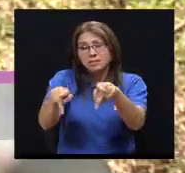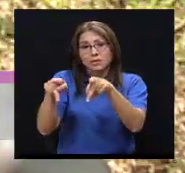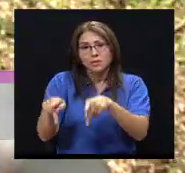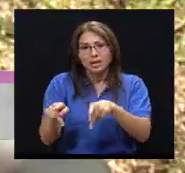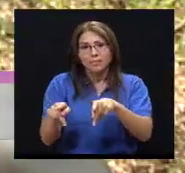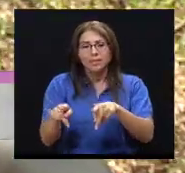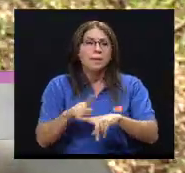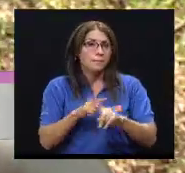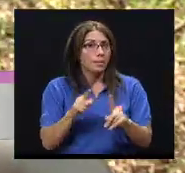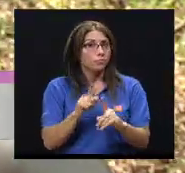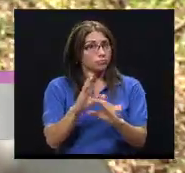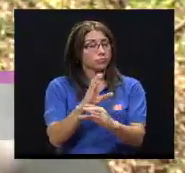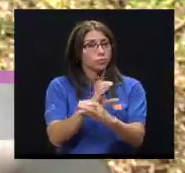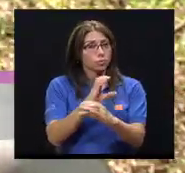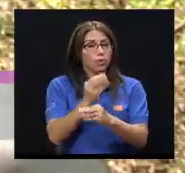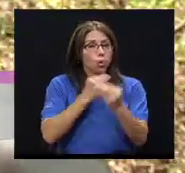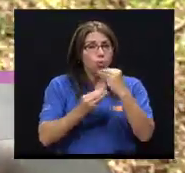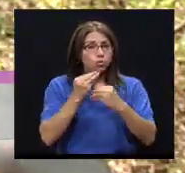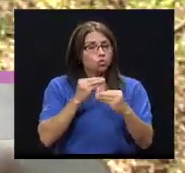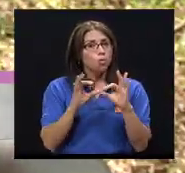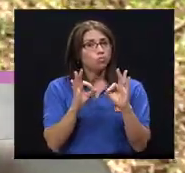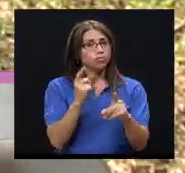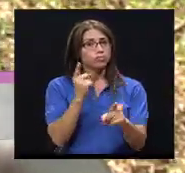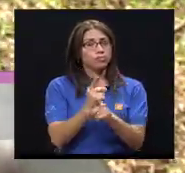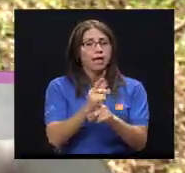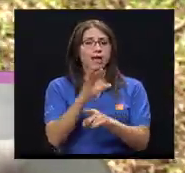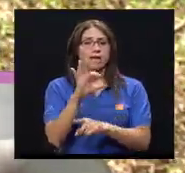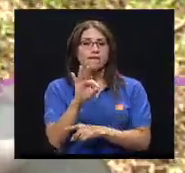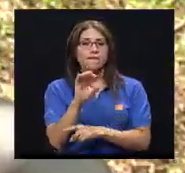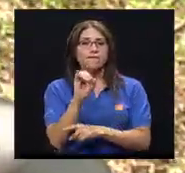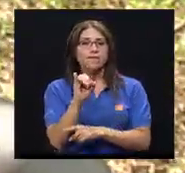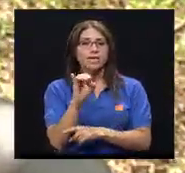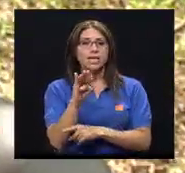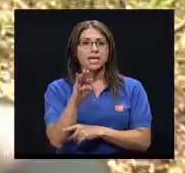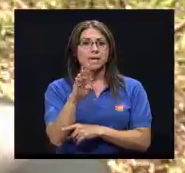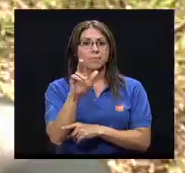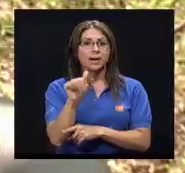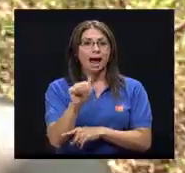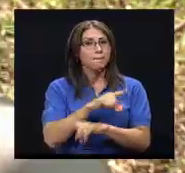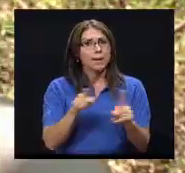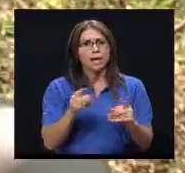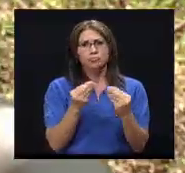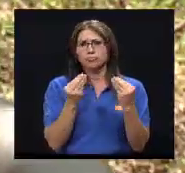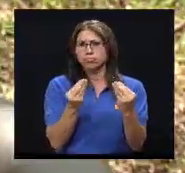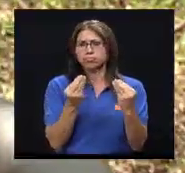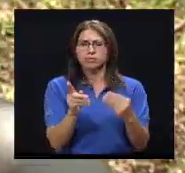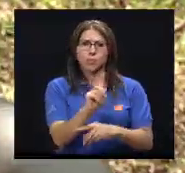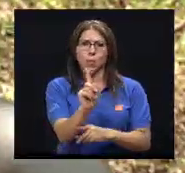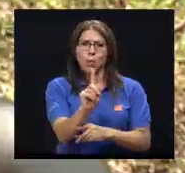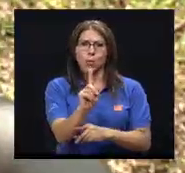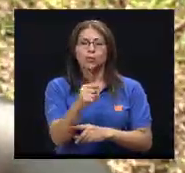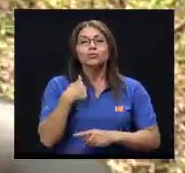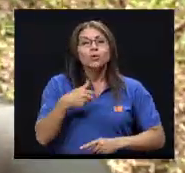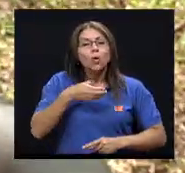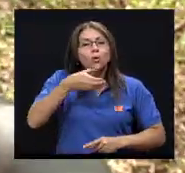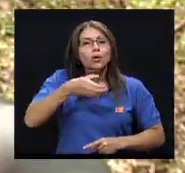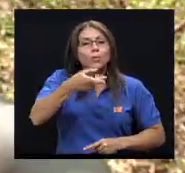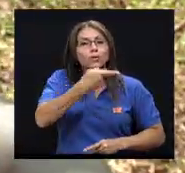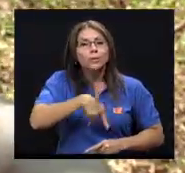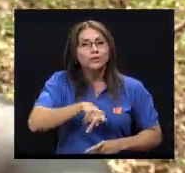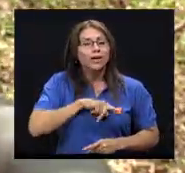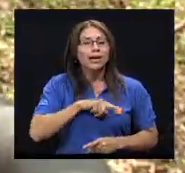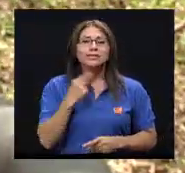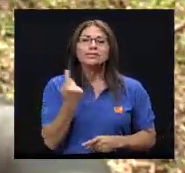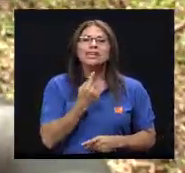sí tenemos que tener un consumo adecuado de fibra. Cierto que sí, pero tampoco lo tenemos que exceder. Mi recomendación personal siempre es,